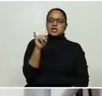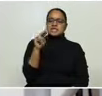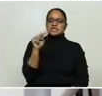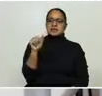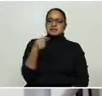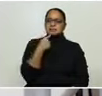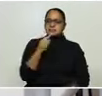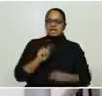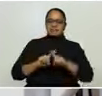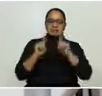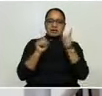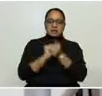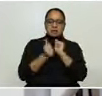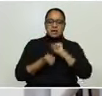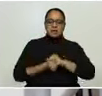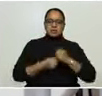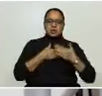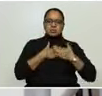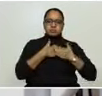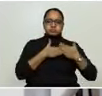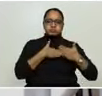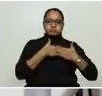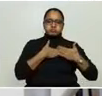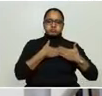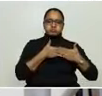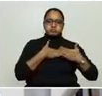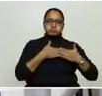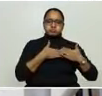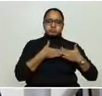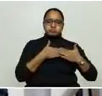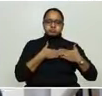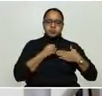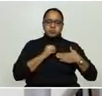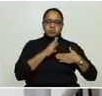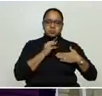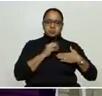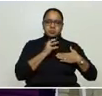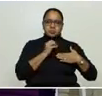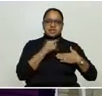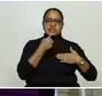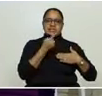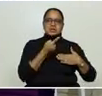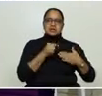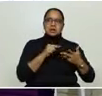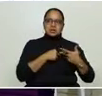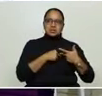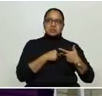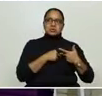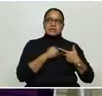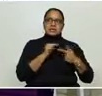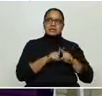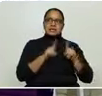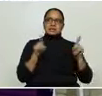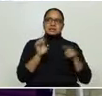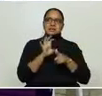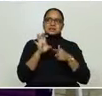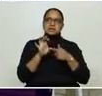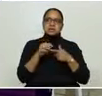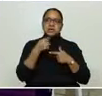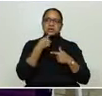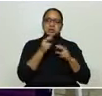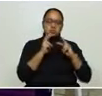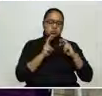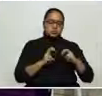a nivel de la transmisión eléctrica del corazón. Y por eso se recomienda hacer un